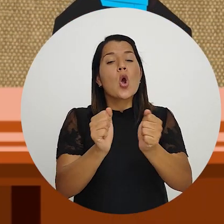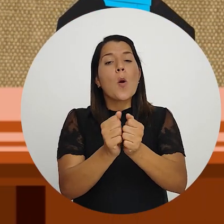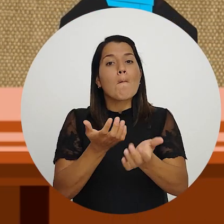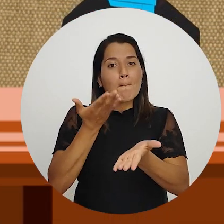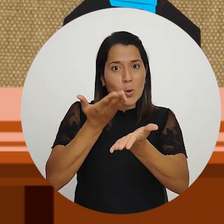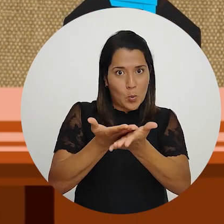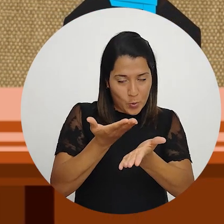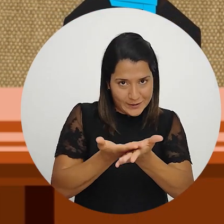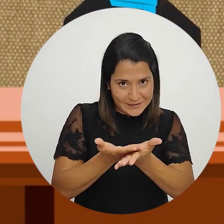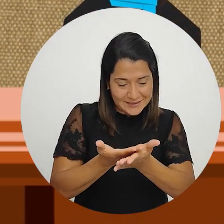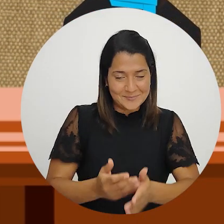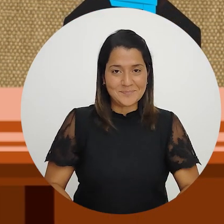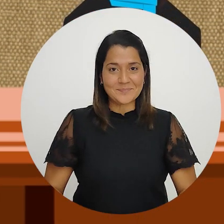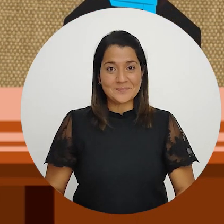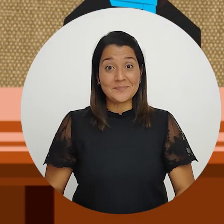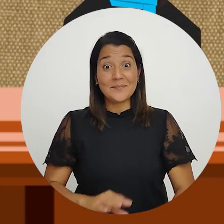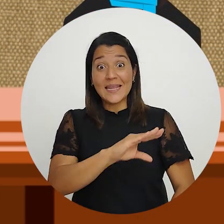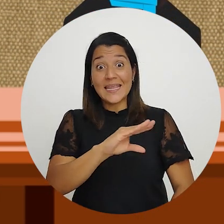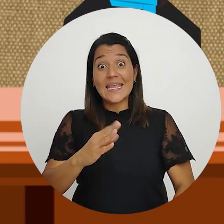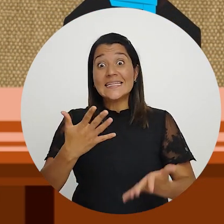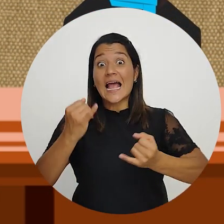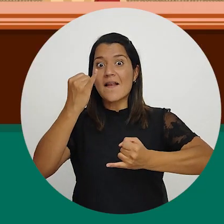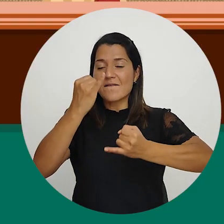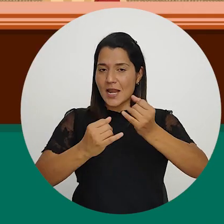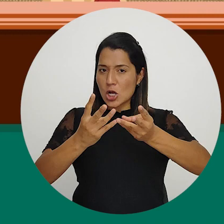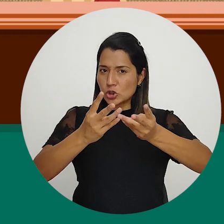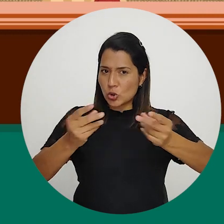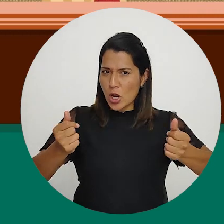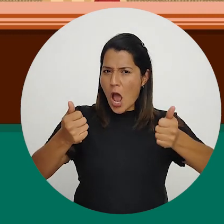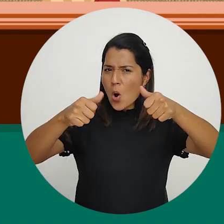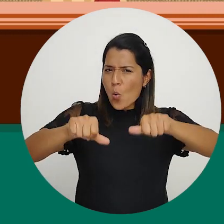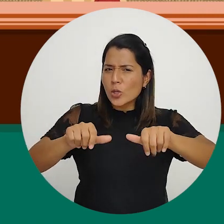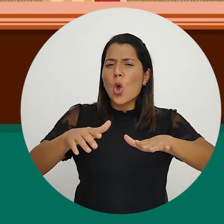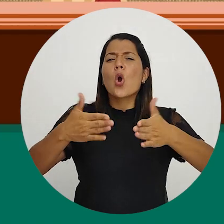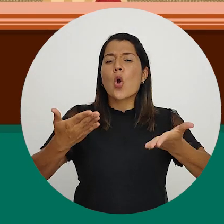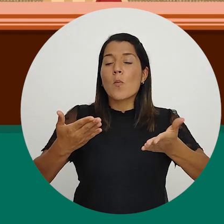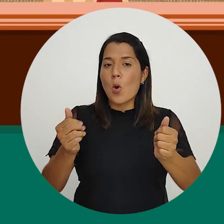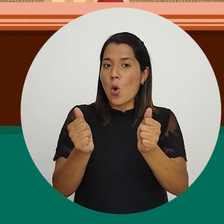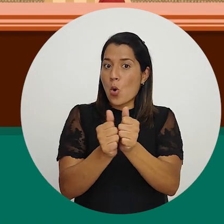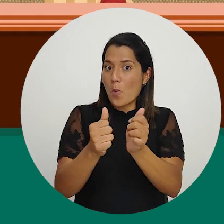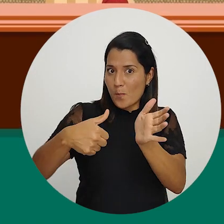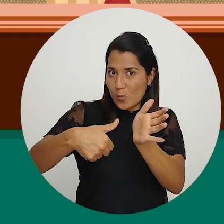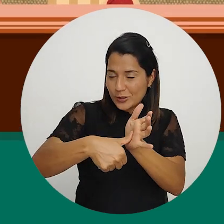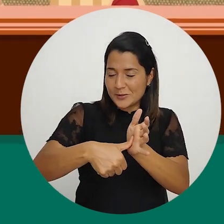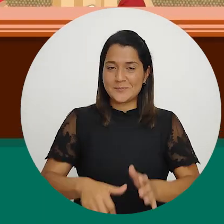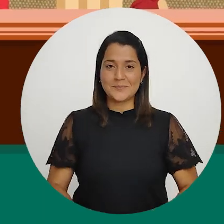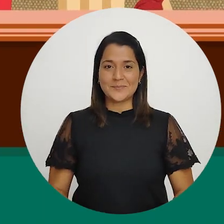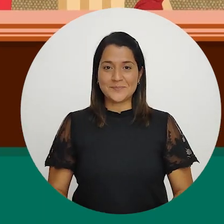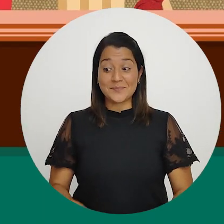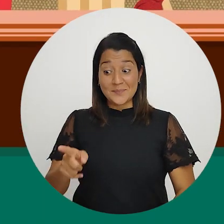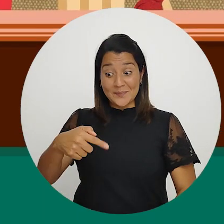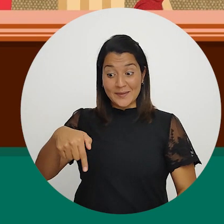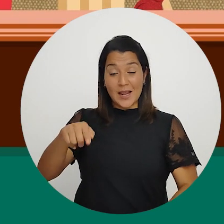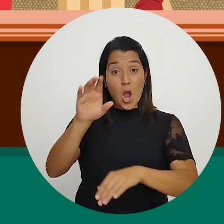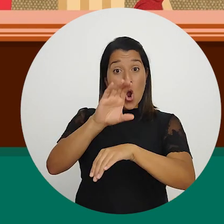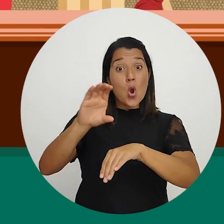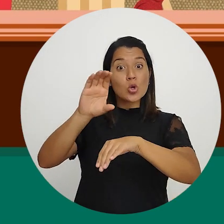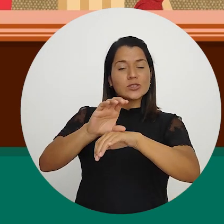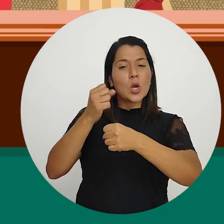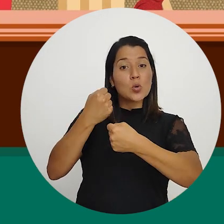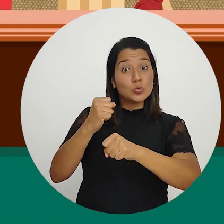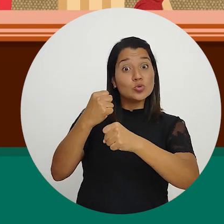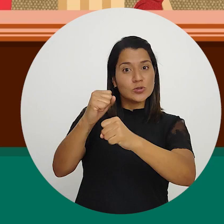en mociones o propuestas. Y se llega a soluciones o acuerdos por medio de su votación. El